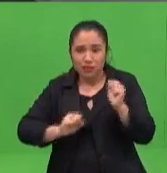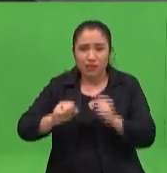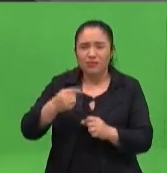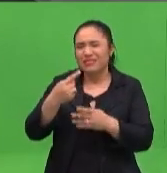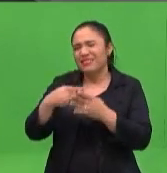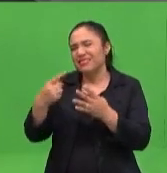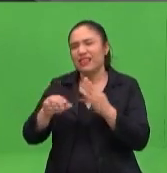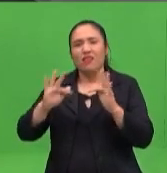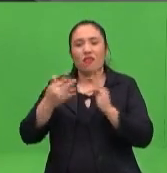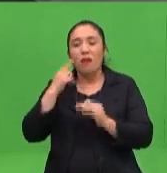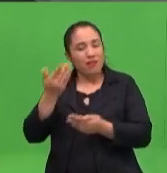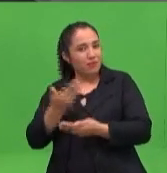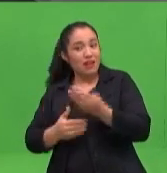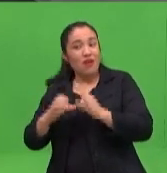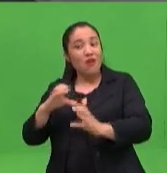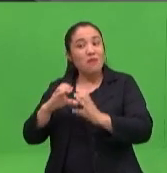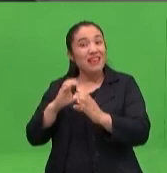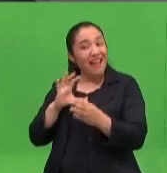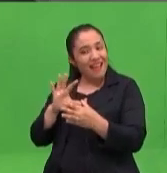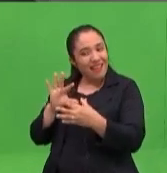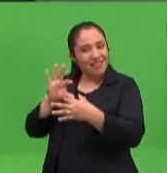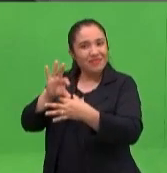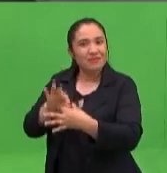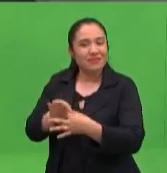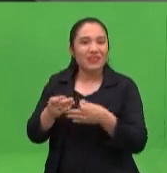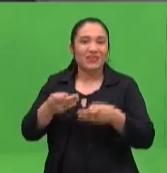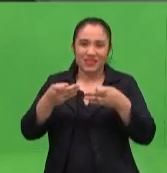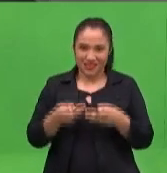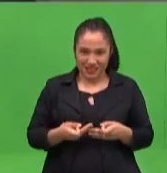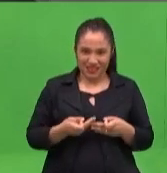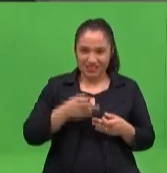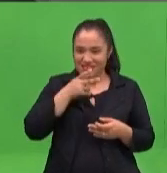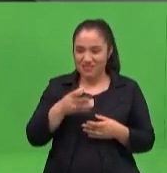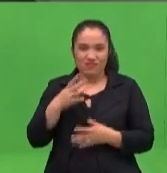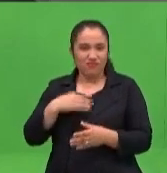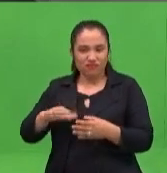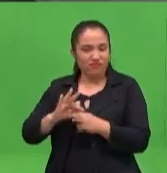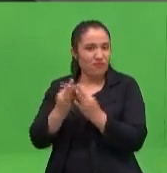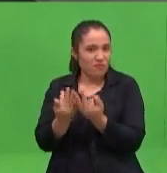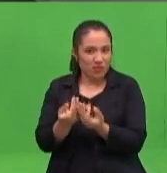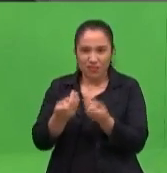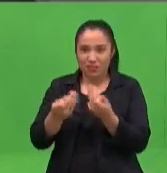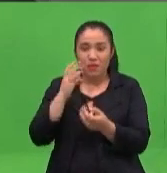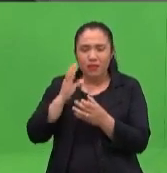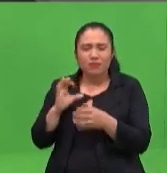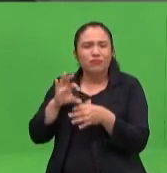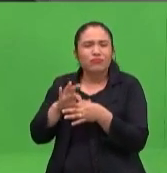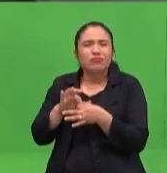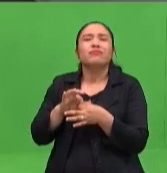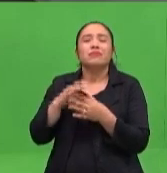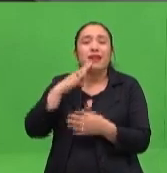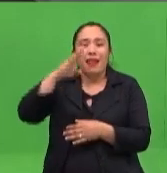nada, ¿verdad? Entonces, ahora estamos usando ese tiempo para generar un montón de otros